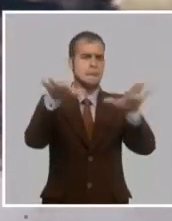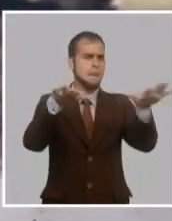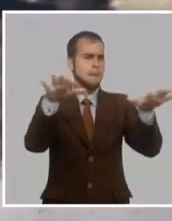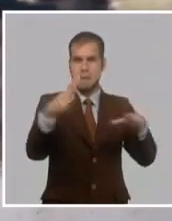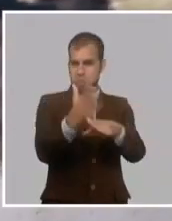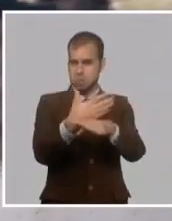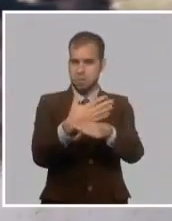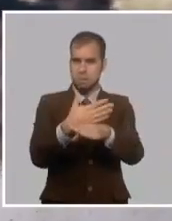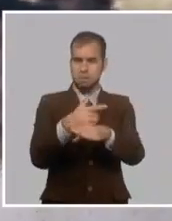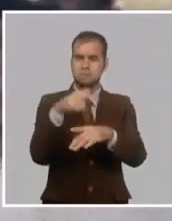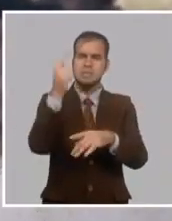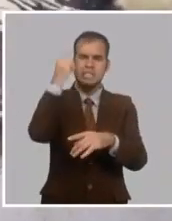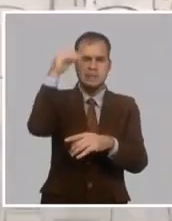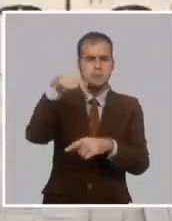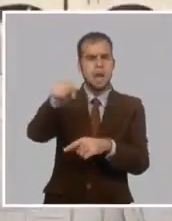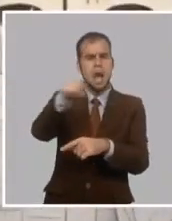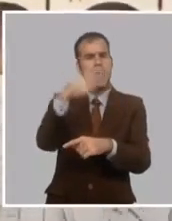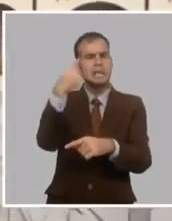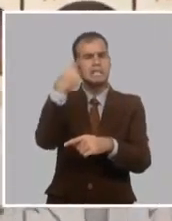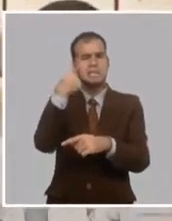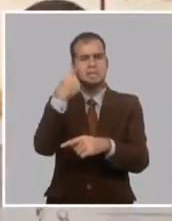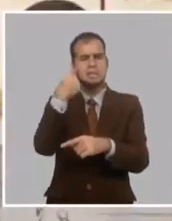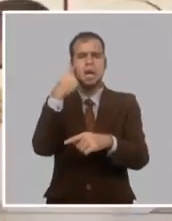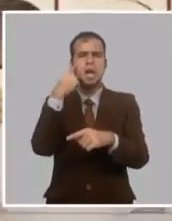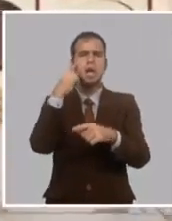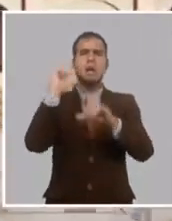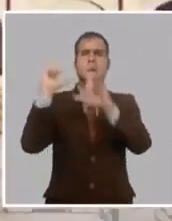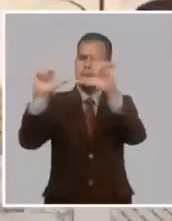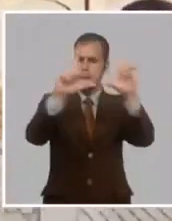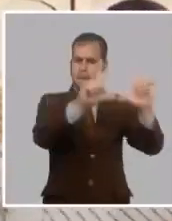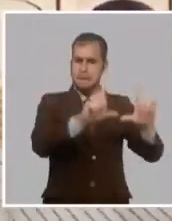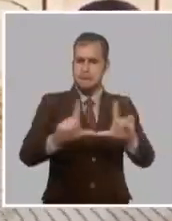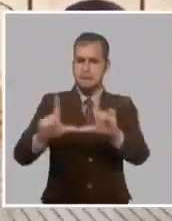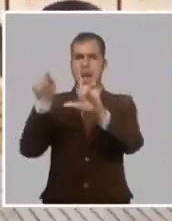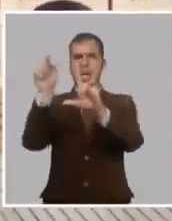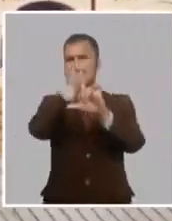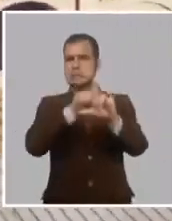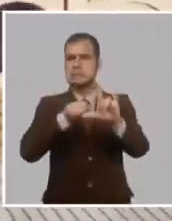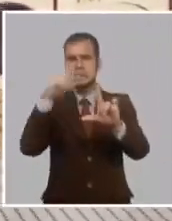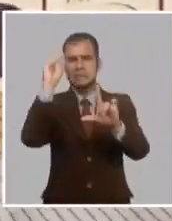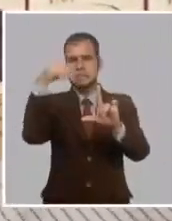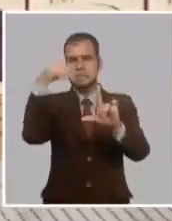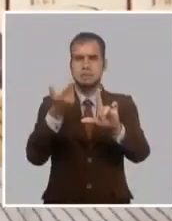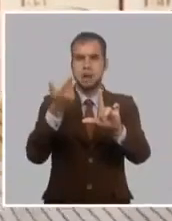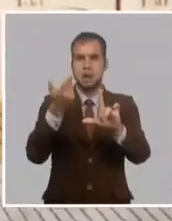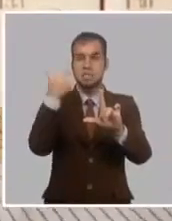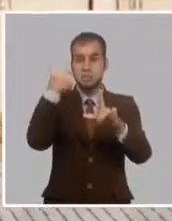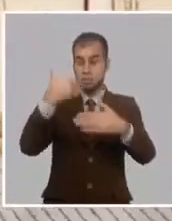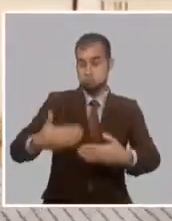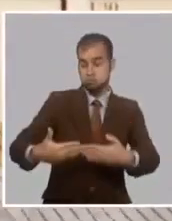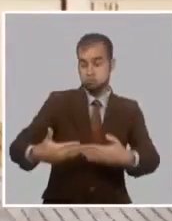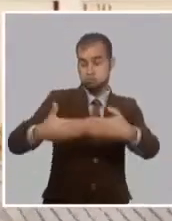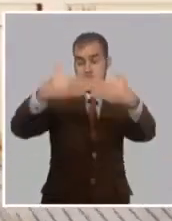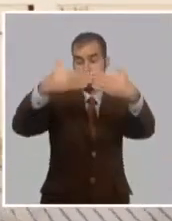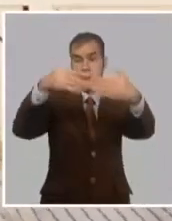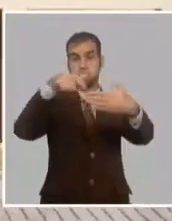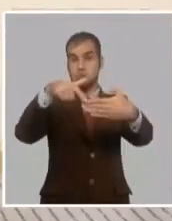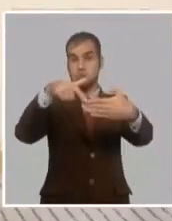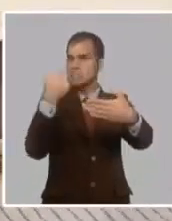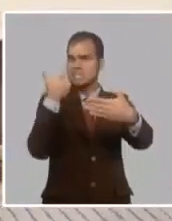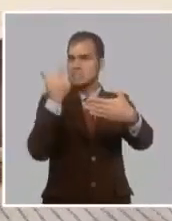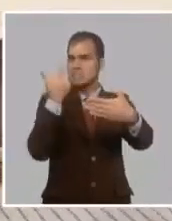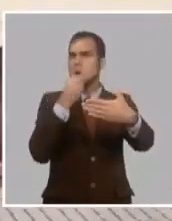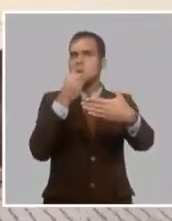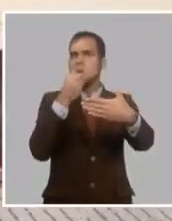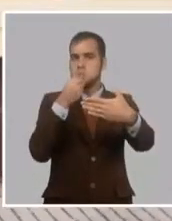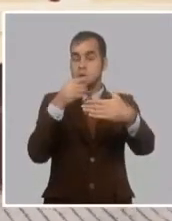limitado por un recuadro de galerías de nichos, constituidas por un grueso muro cuyo espesor permitía contener un